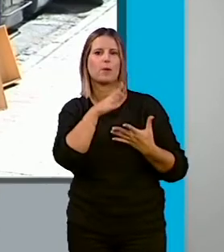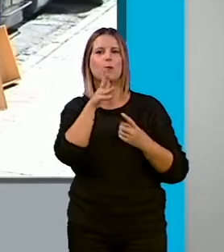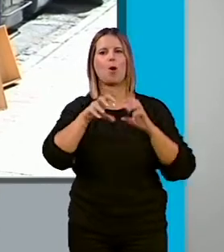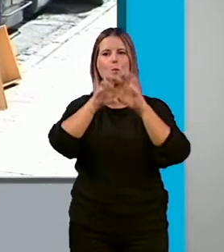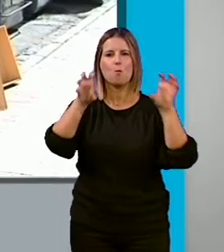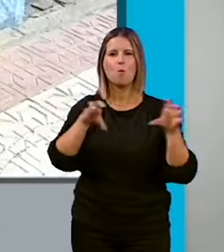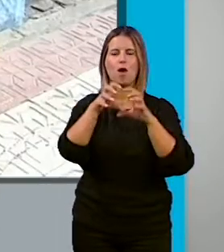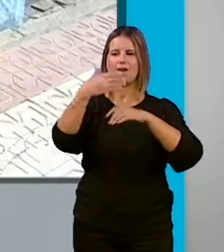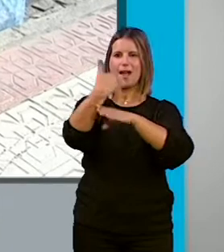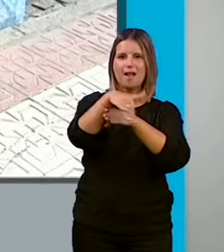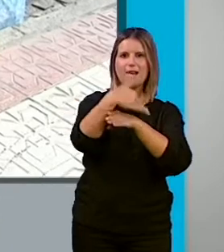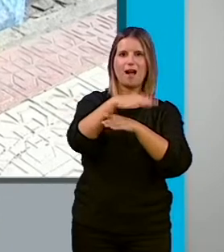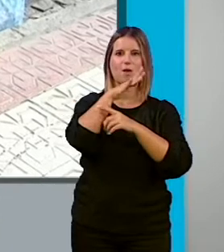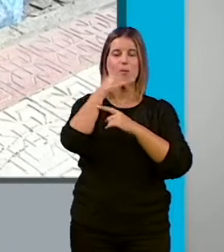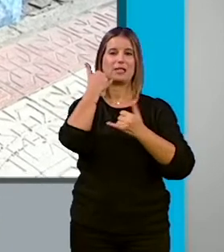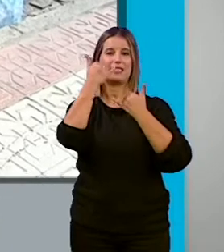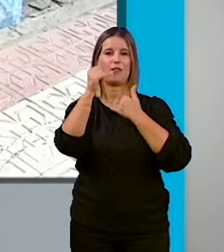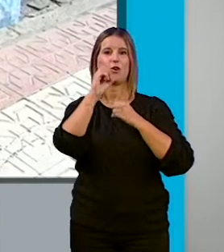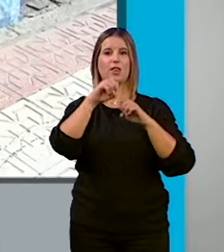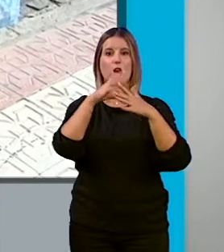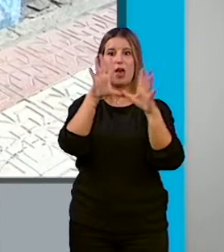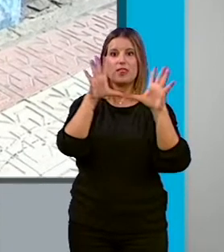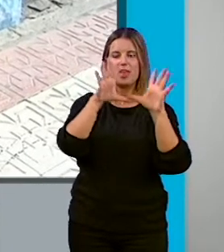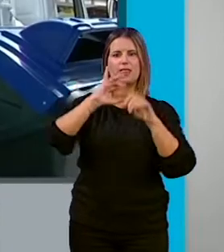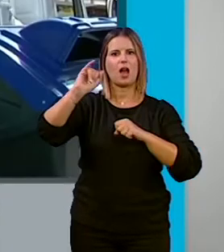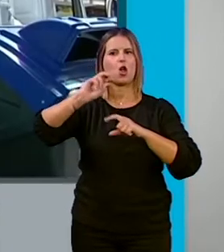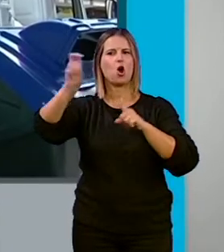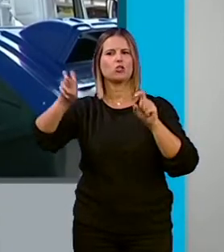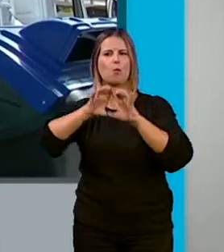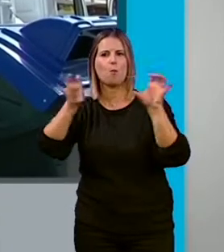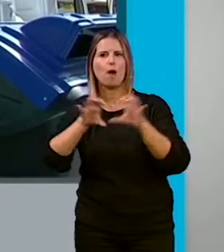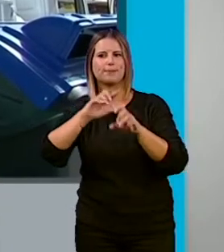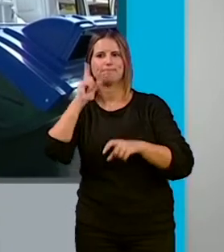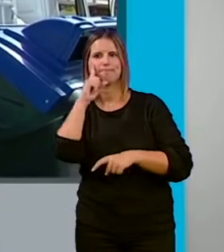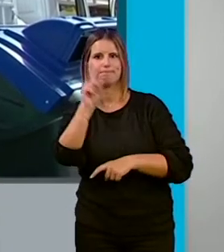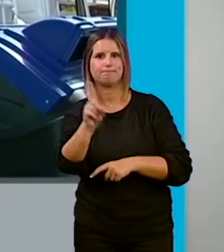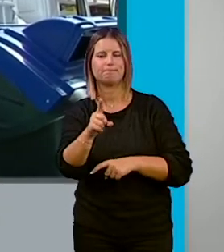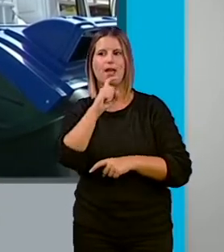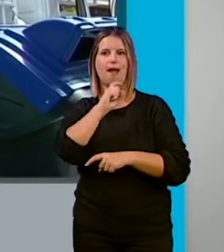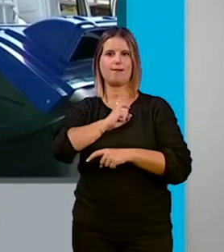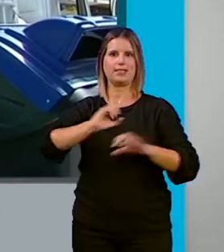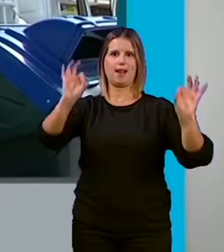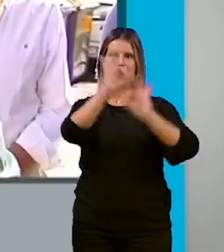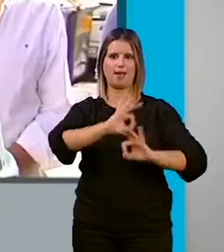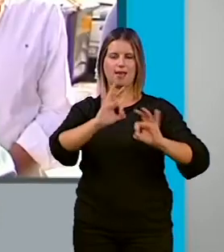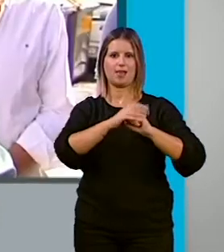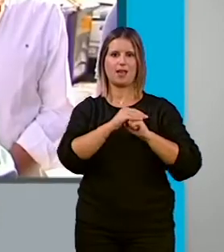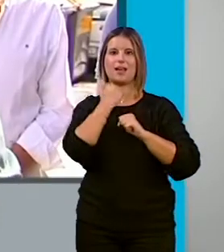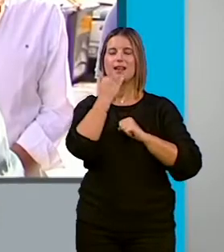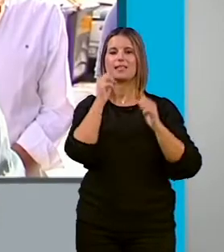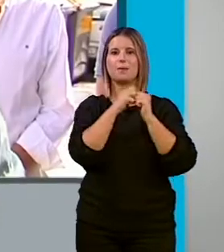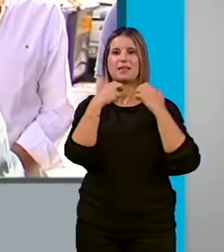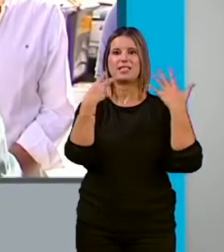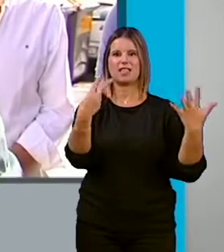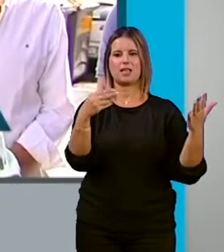muebles y enseres de la calle a través del teléfono 010 existen muebles incontrolados en la vía pública sin notificación. Estamos hablando de casi 27